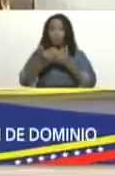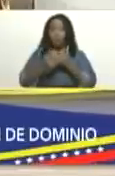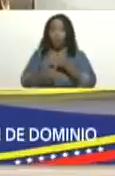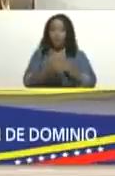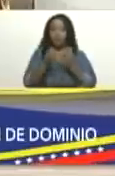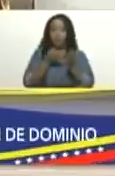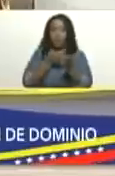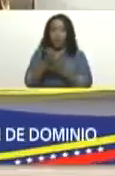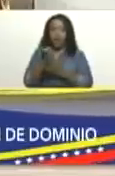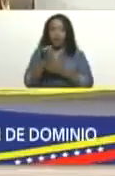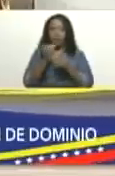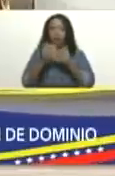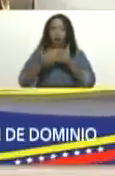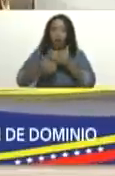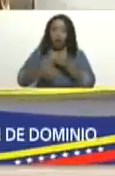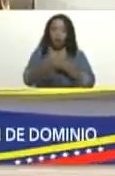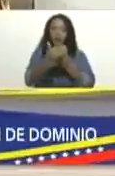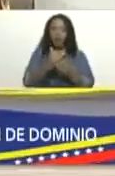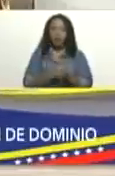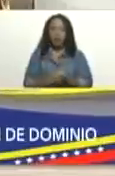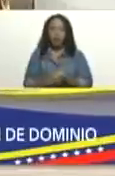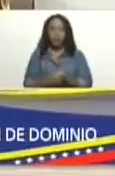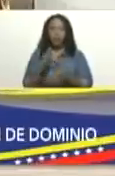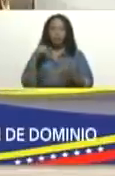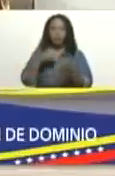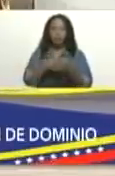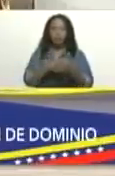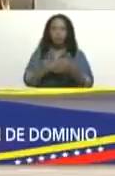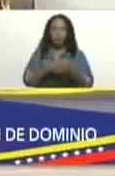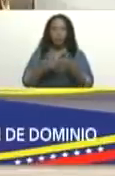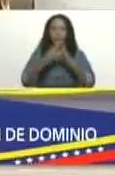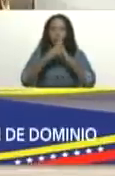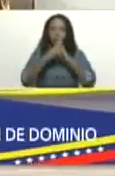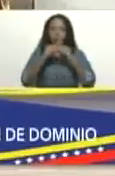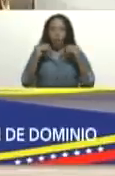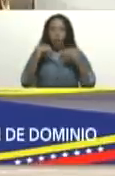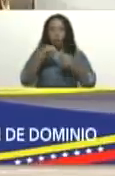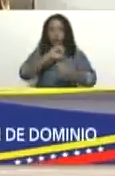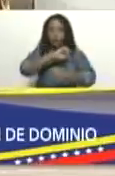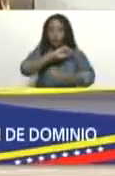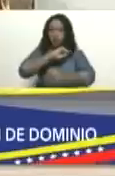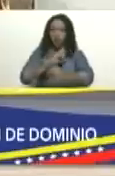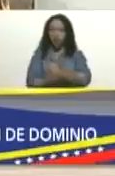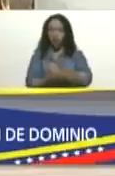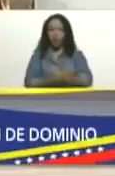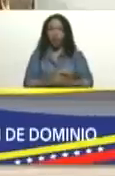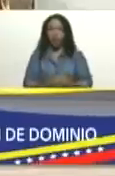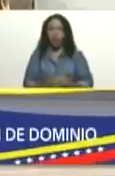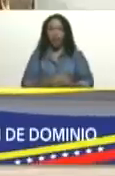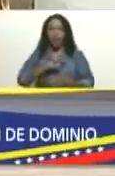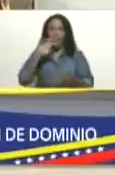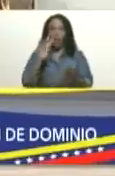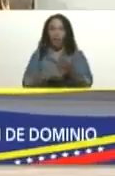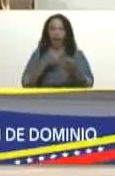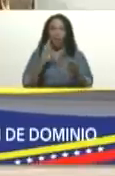firmemente avanzar, y golpear con toda la contundencia de la verdad.